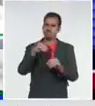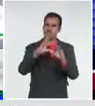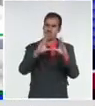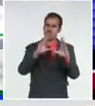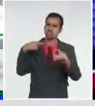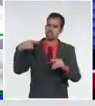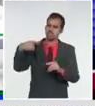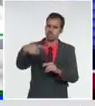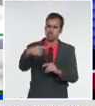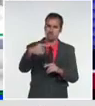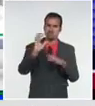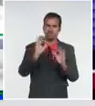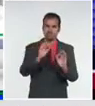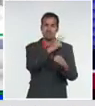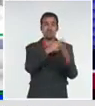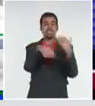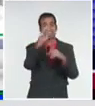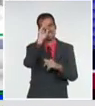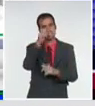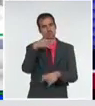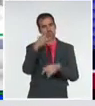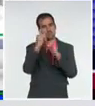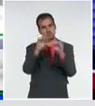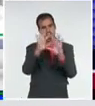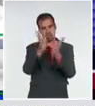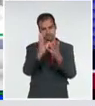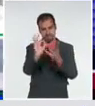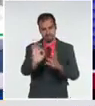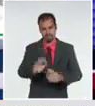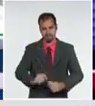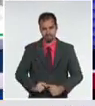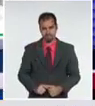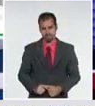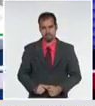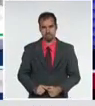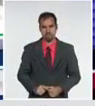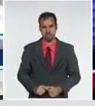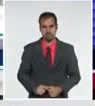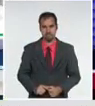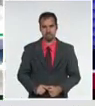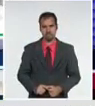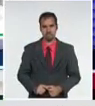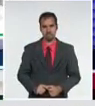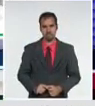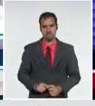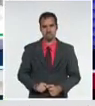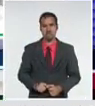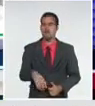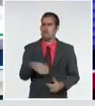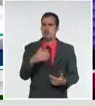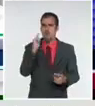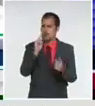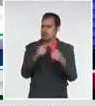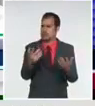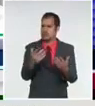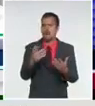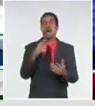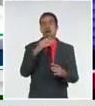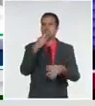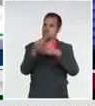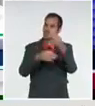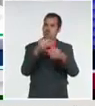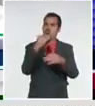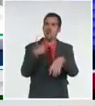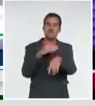con el Ministerio de Salud Pública de nuestro país para actualizar la situación epidemiológica de Cuba. Quiero